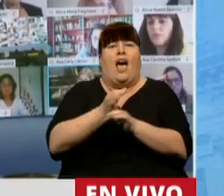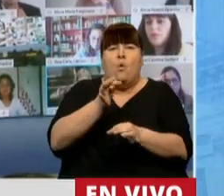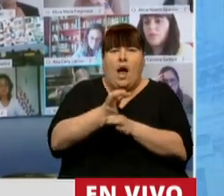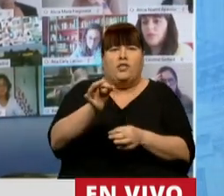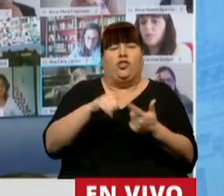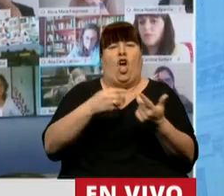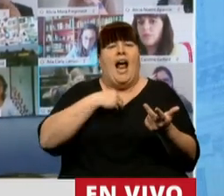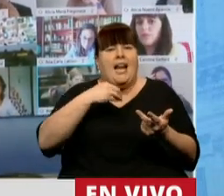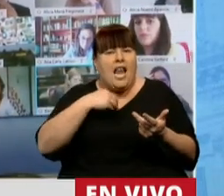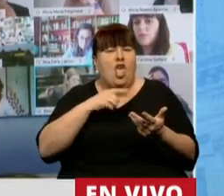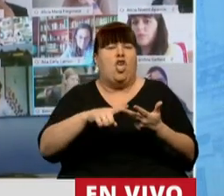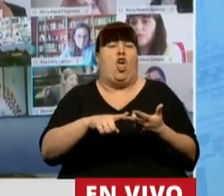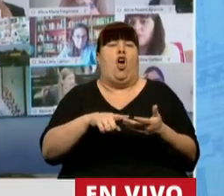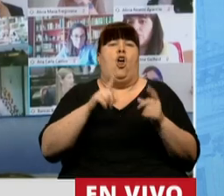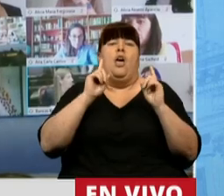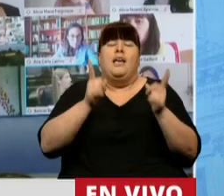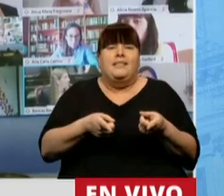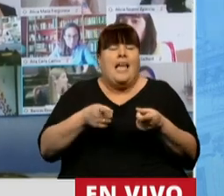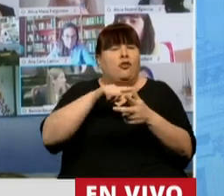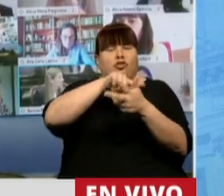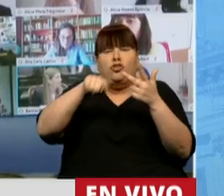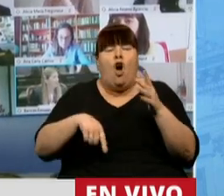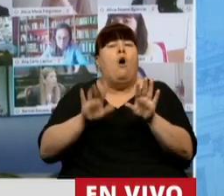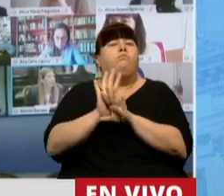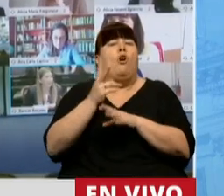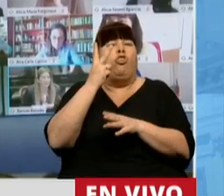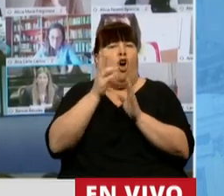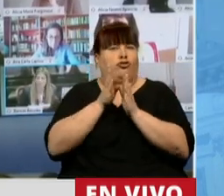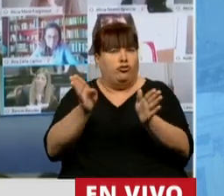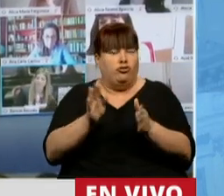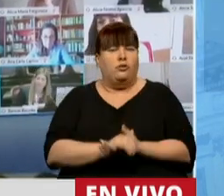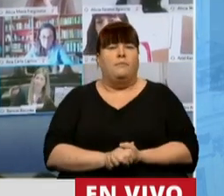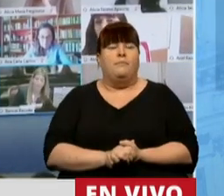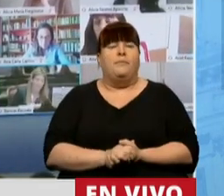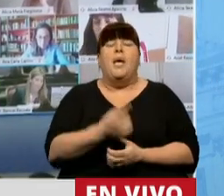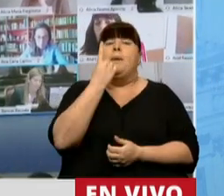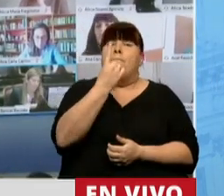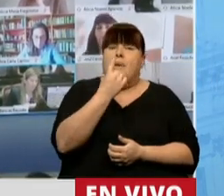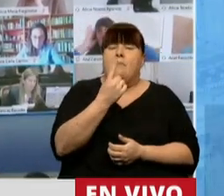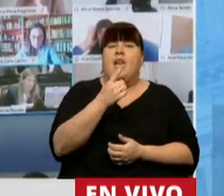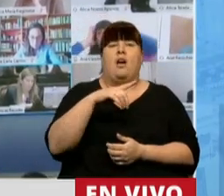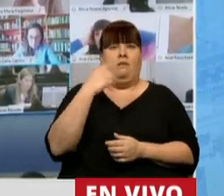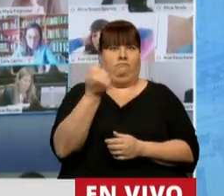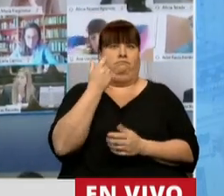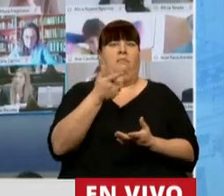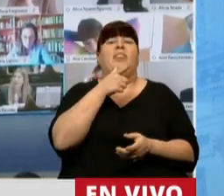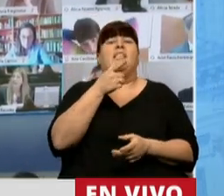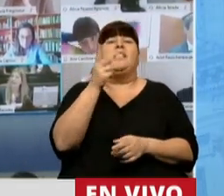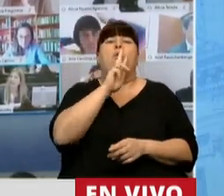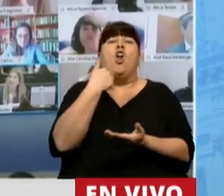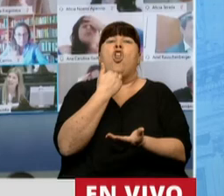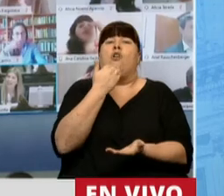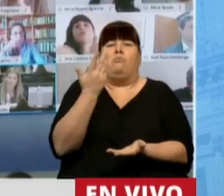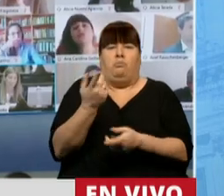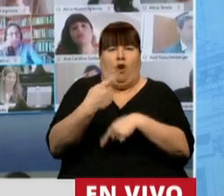educativas, religiosas y en común esas valoraciones tenían dos aspectos. El primero es que resaltaban la incapacidad de las